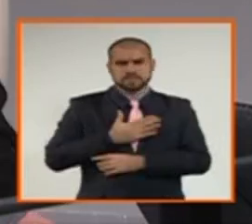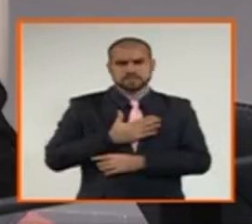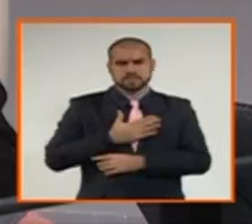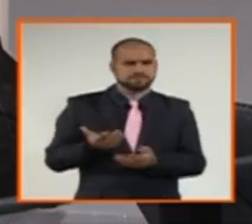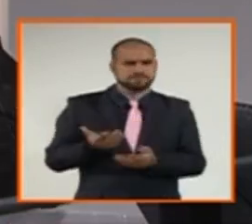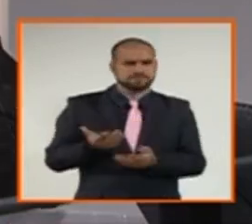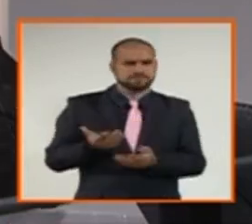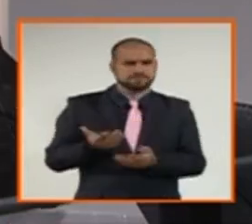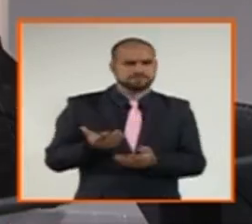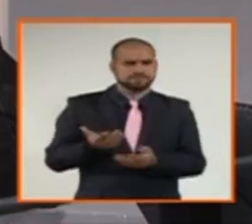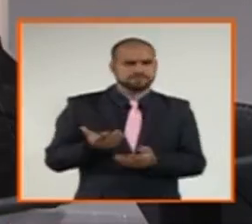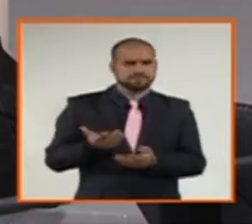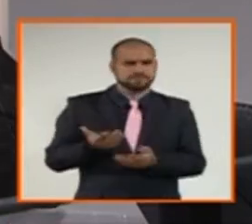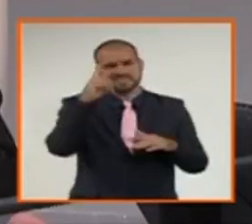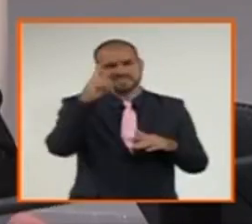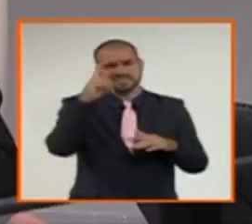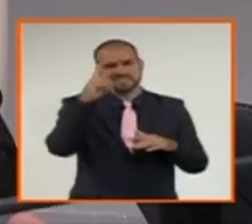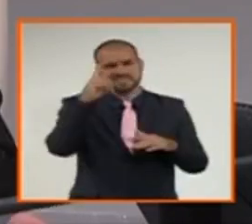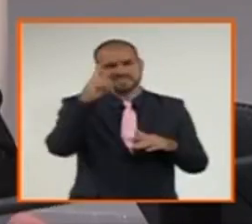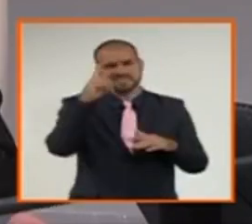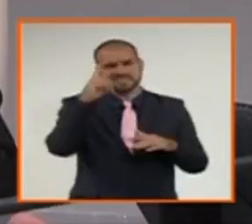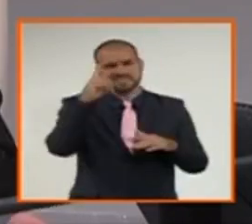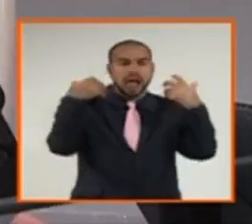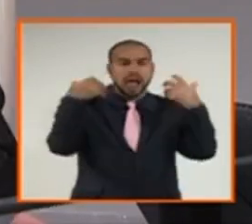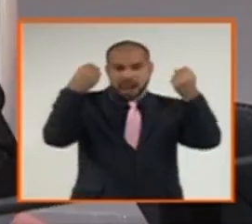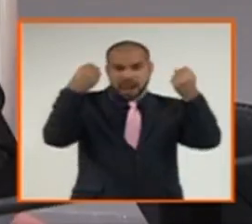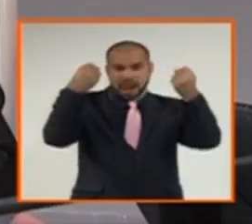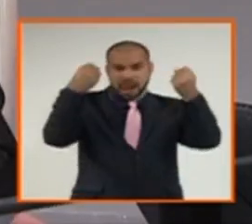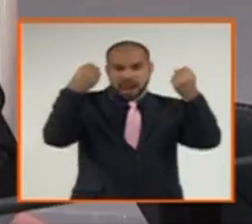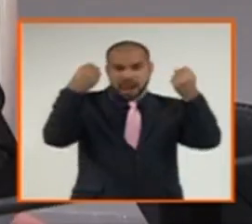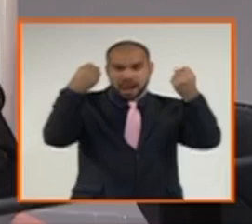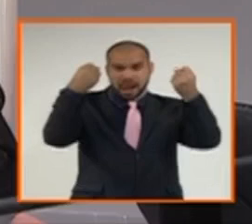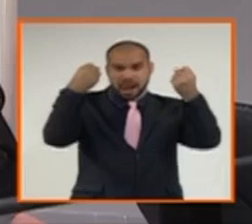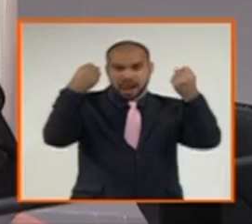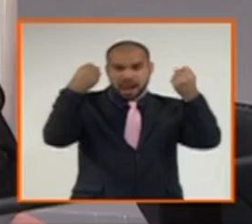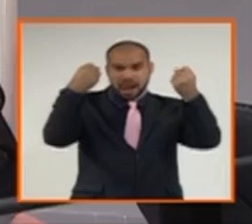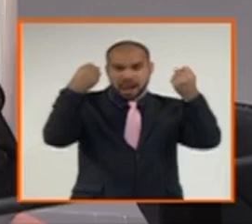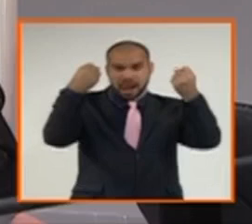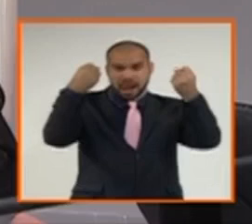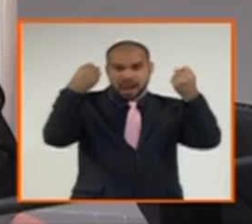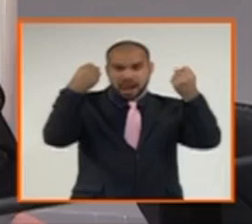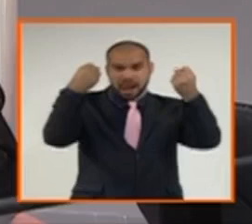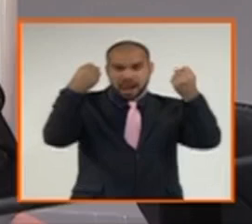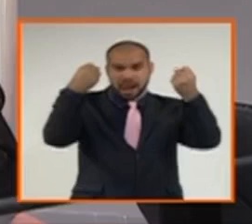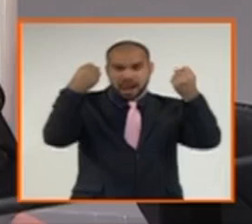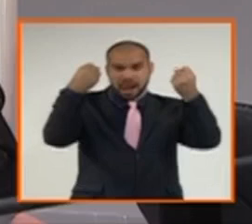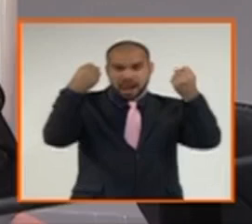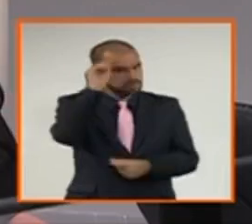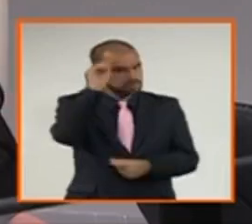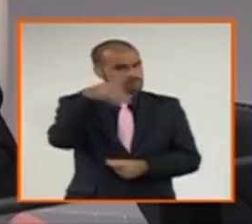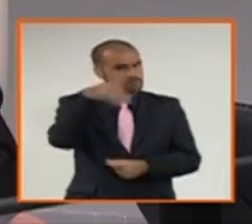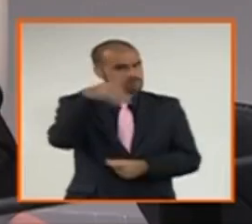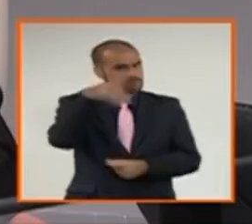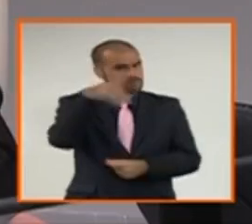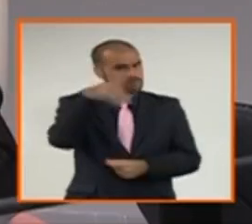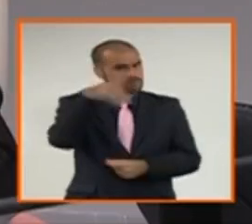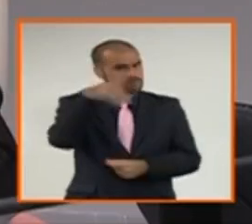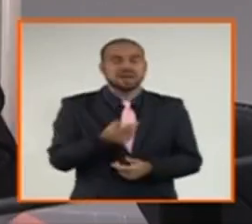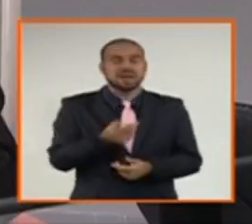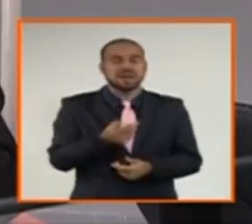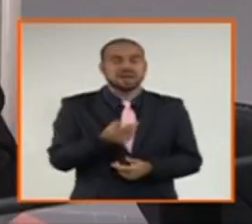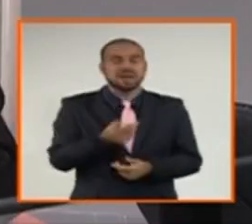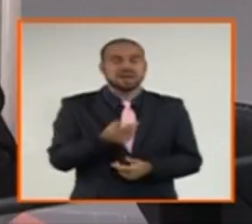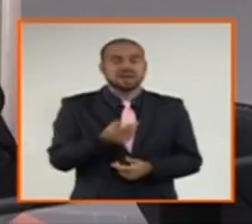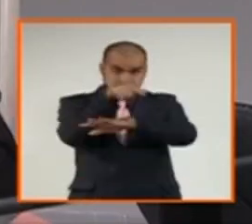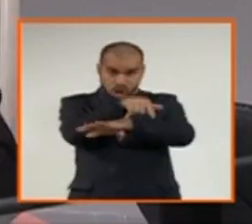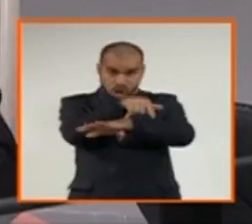tema cambio climático con suelo, pero es importante que la población conozca y que todos conozcamos que después de los océanos, los suelos son el